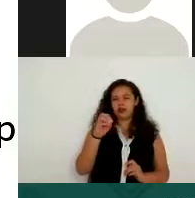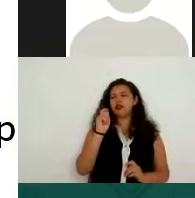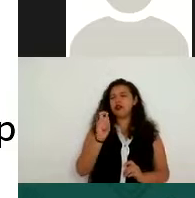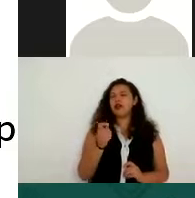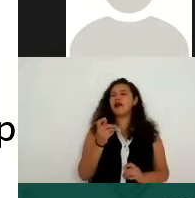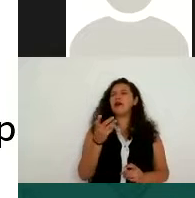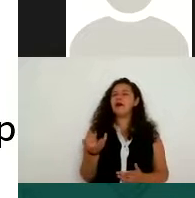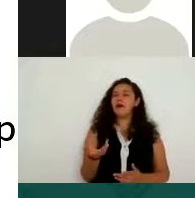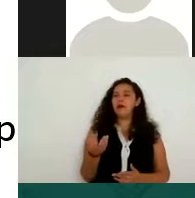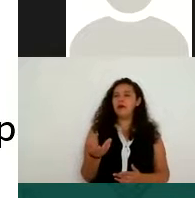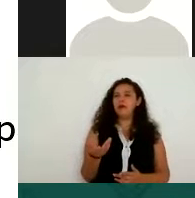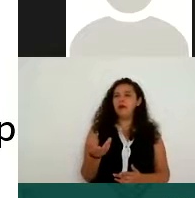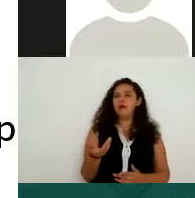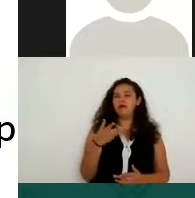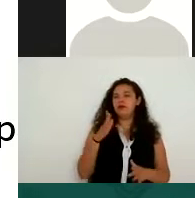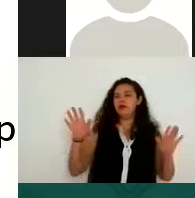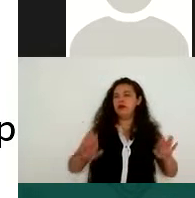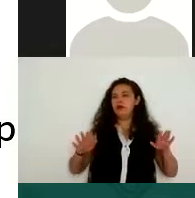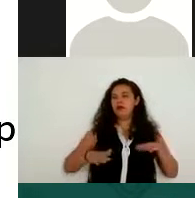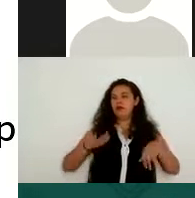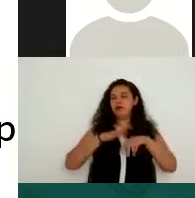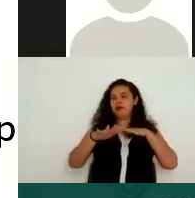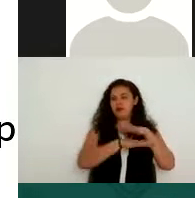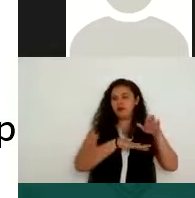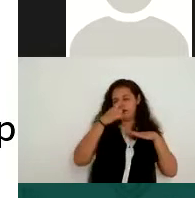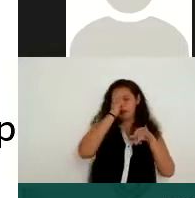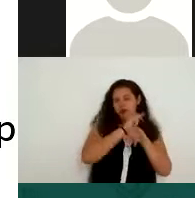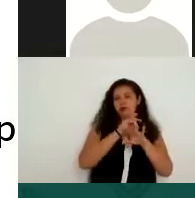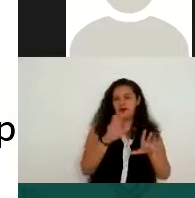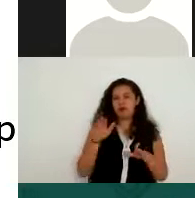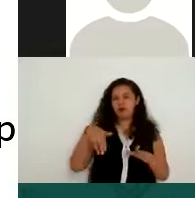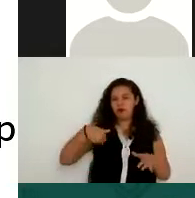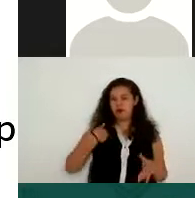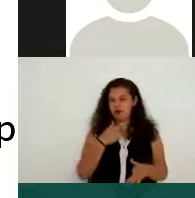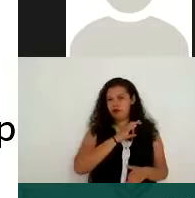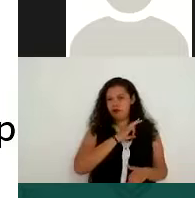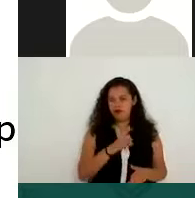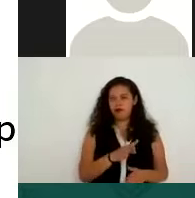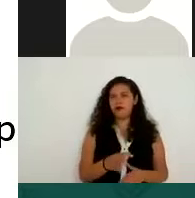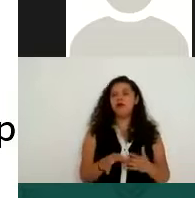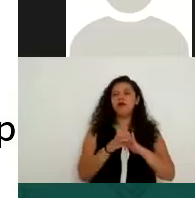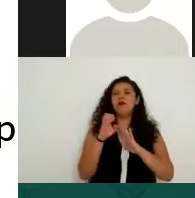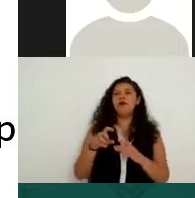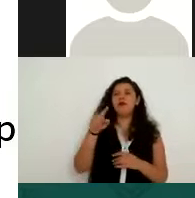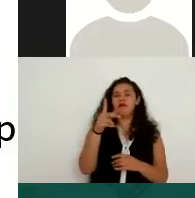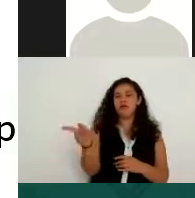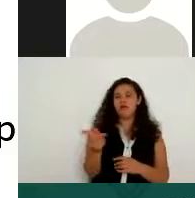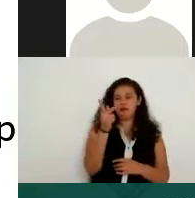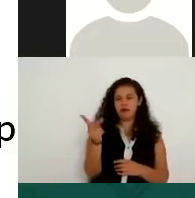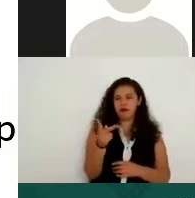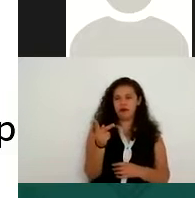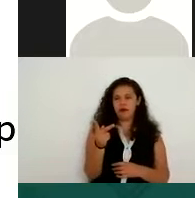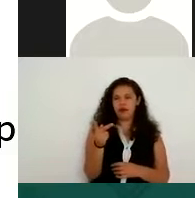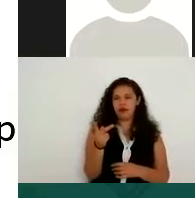en las cuales podemos pedir o no cierta información. En este caso, preguntaba usted que si era sensible pedirlo,